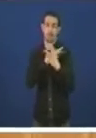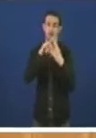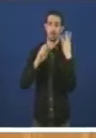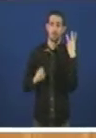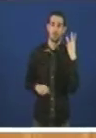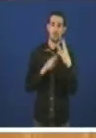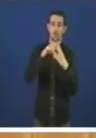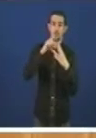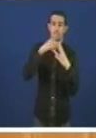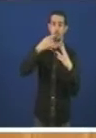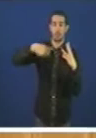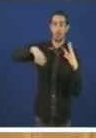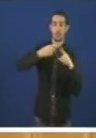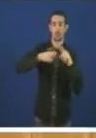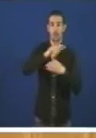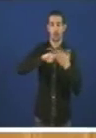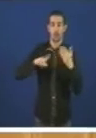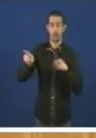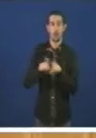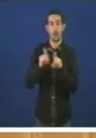que o presidente da Xunta deixe de parapetarse